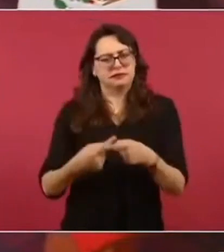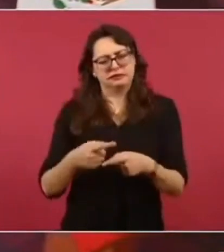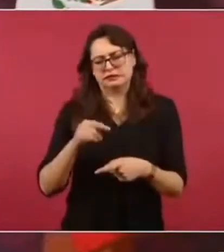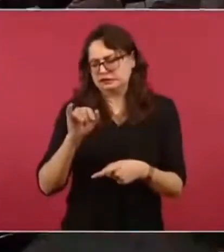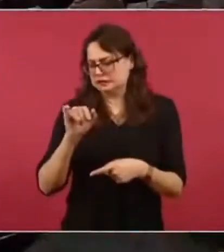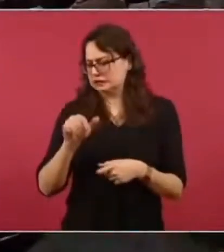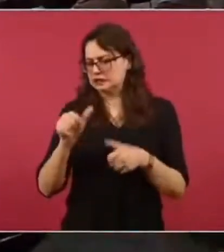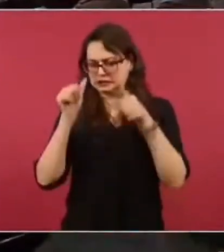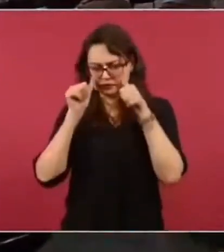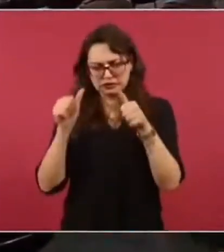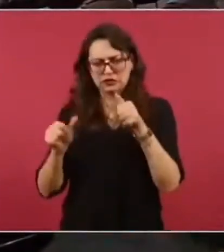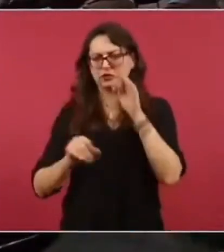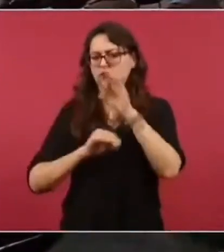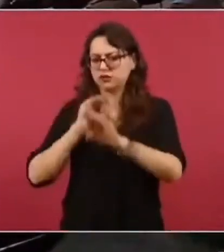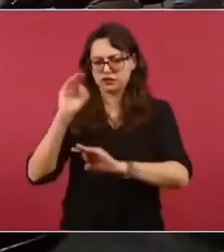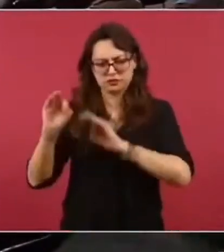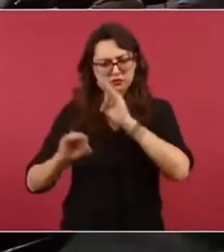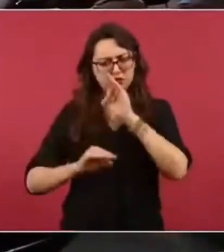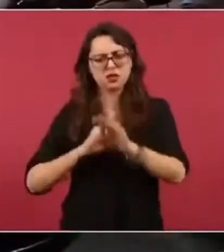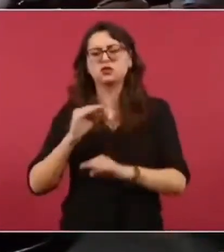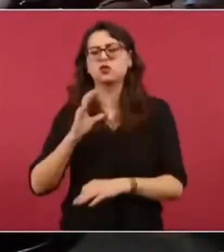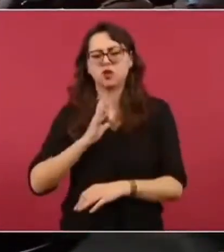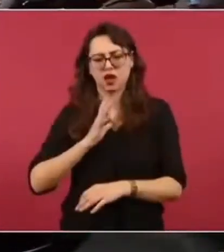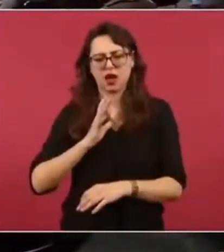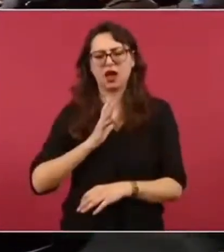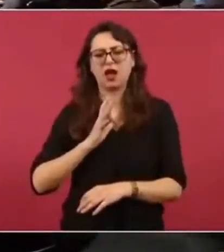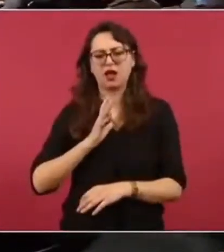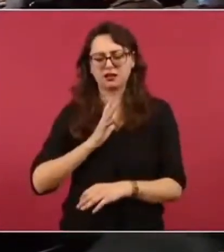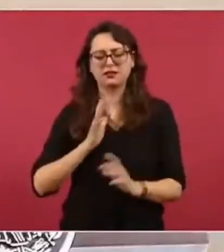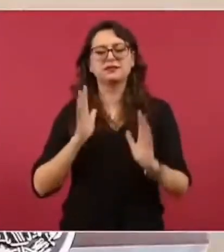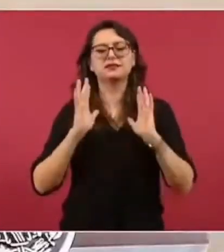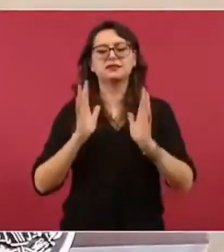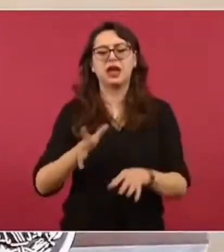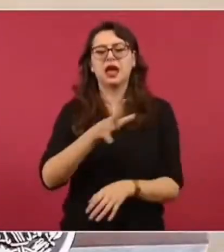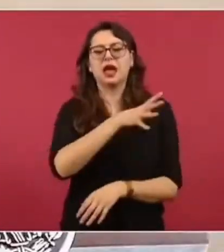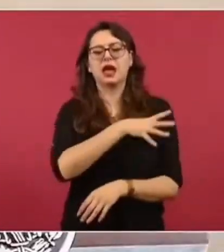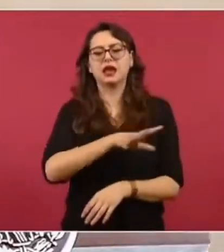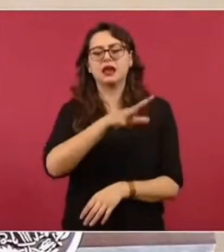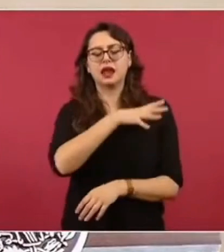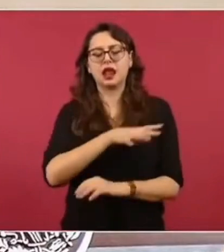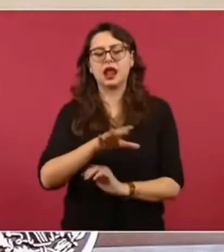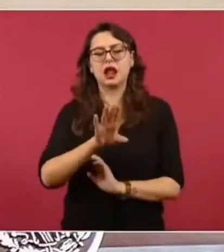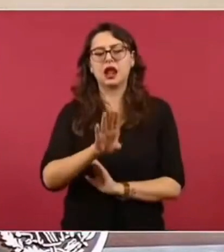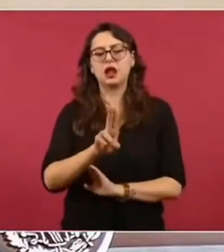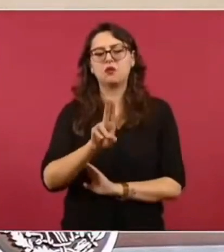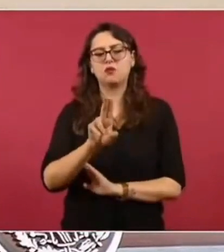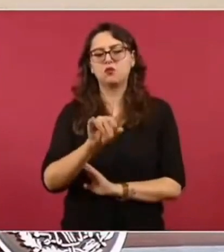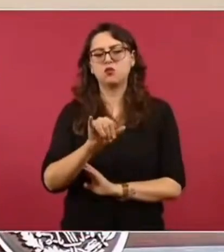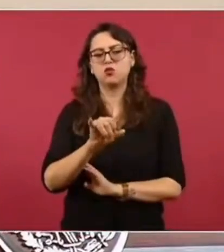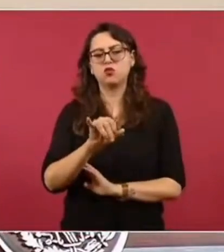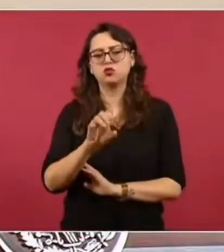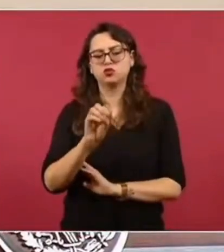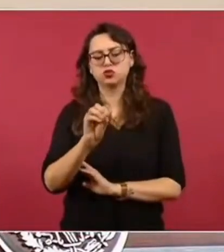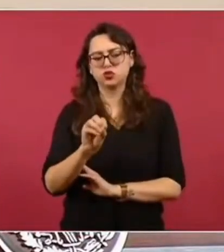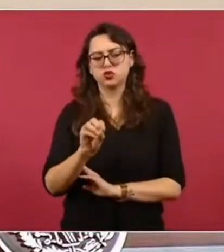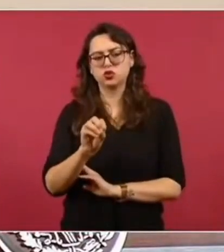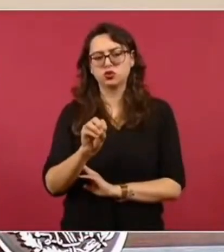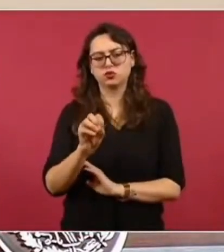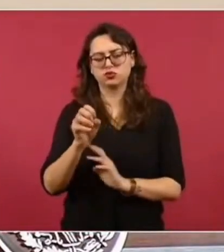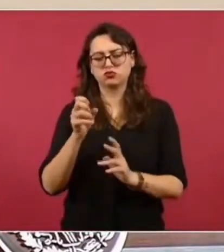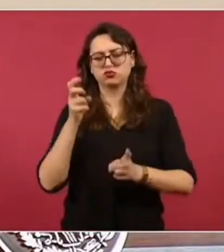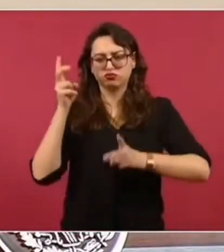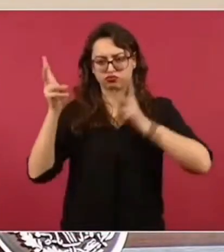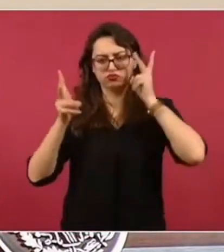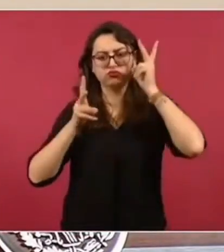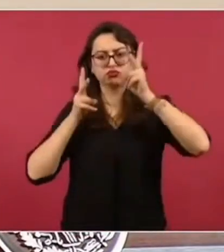Envíe al general Bucio. Él, desde